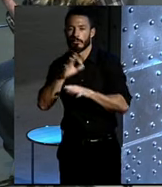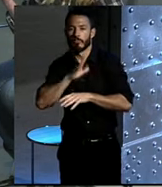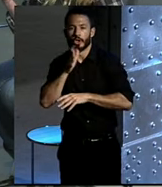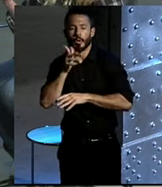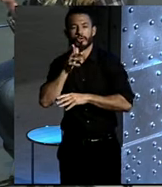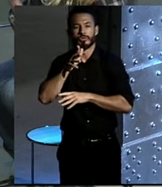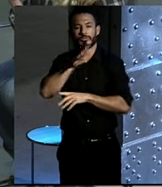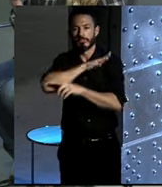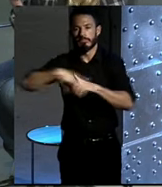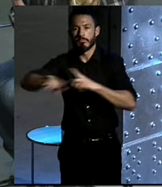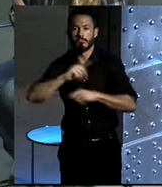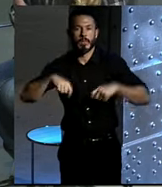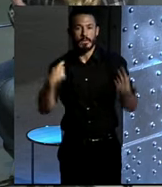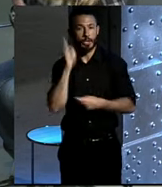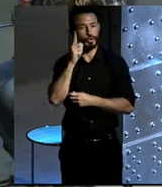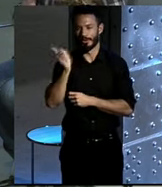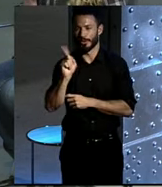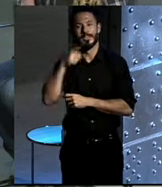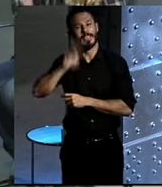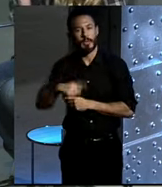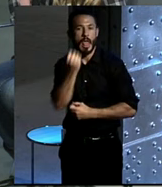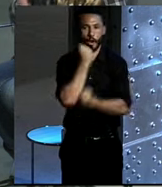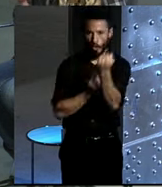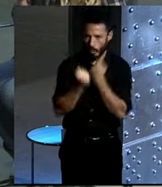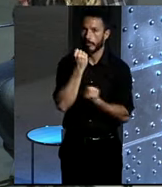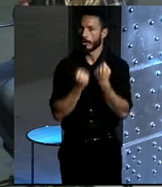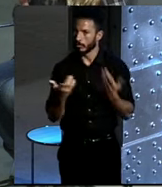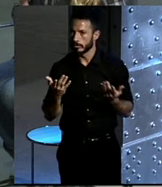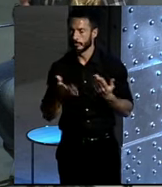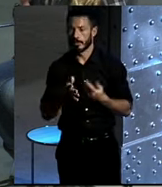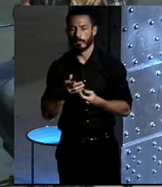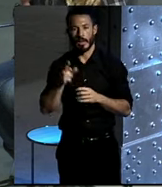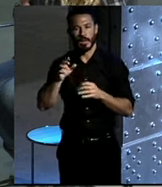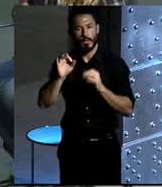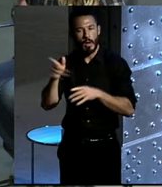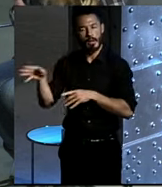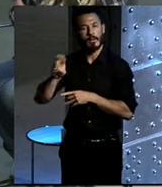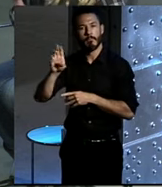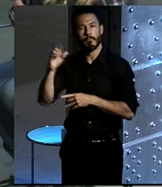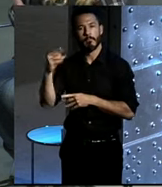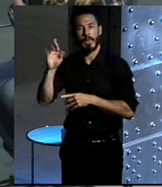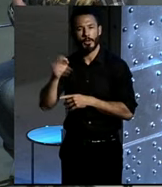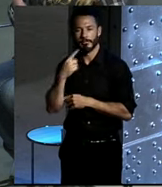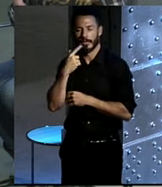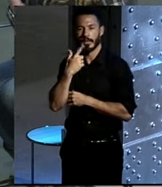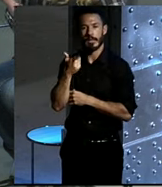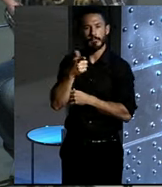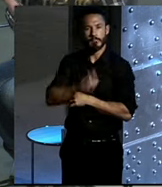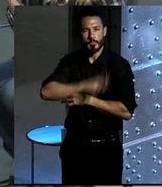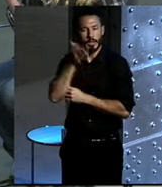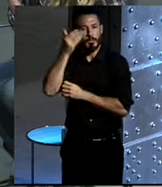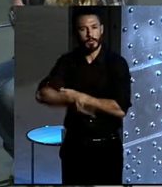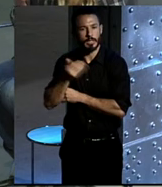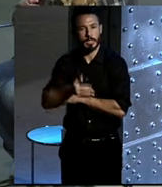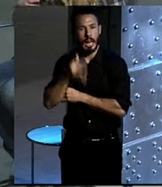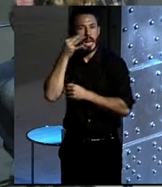que también son económicos y también tienen, sobre todo, como decía Pedro, sobre todo la razón fundamental es la